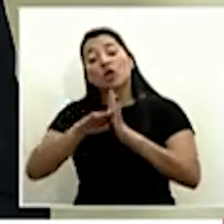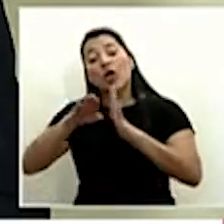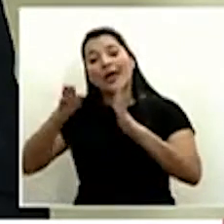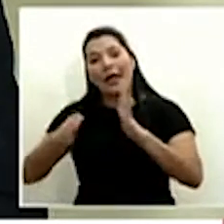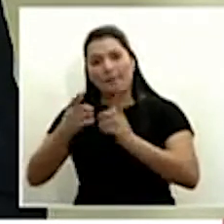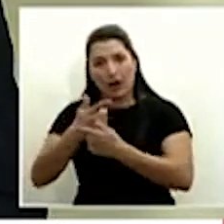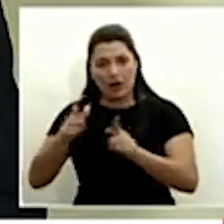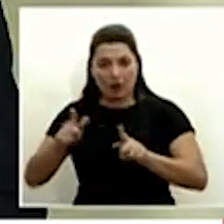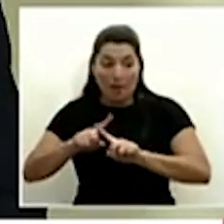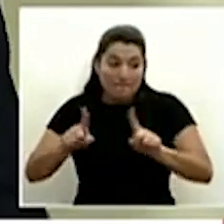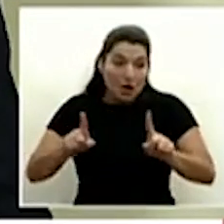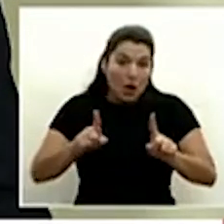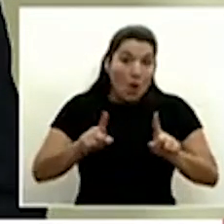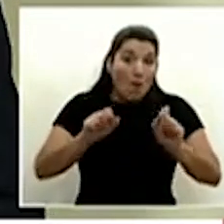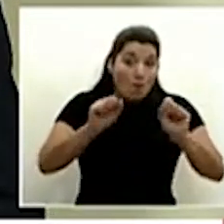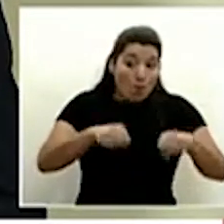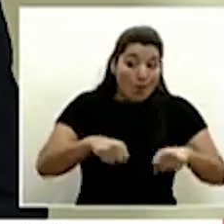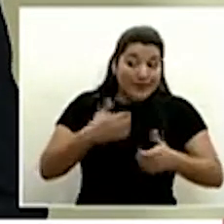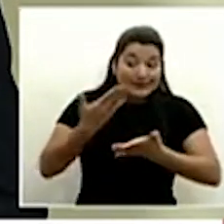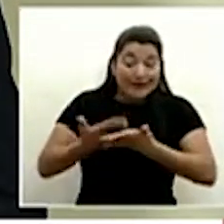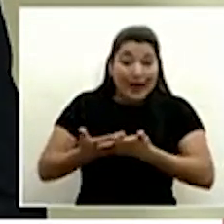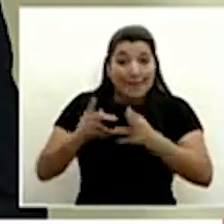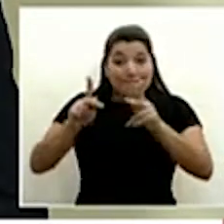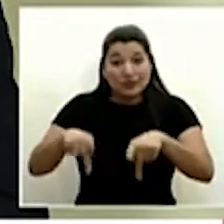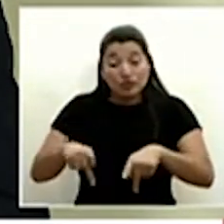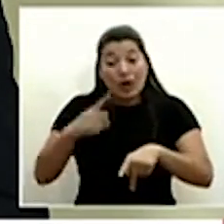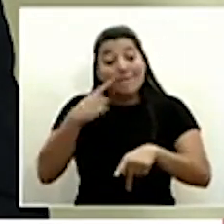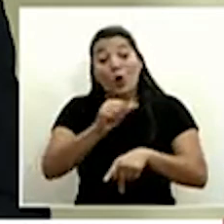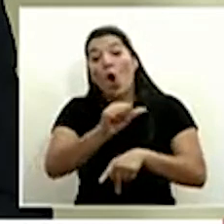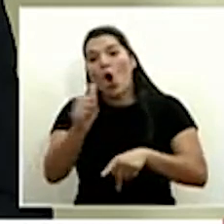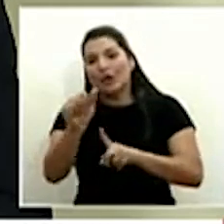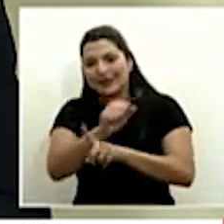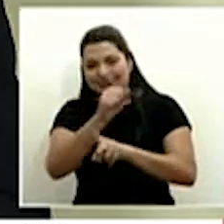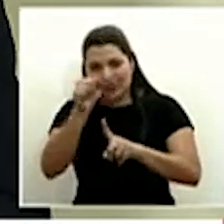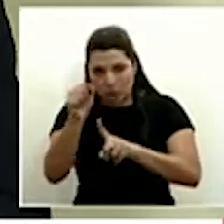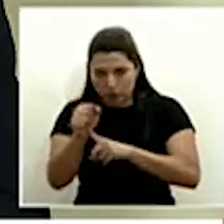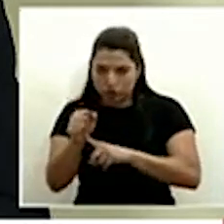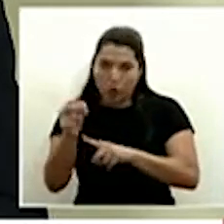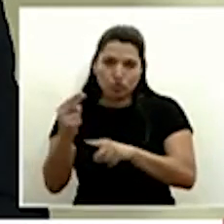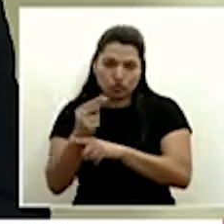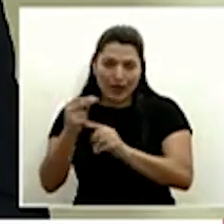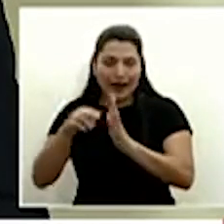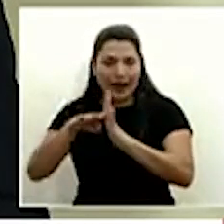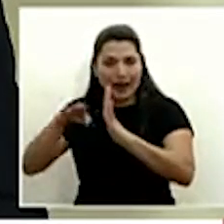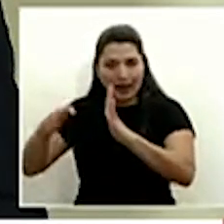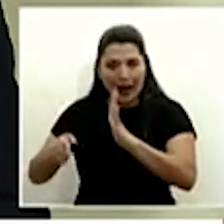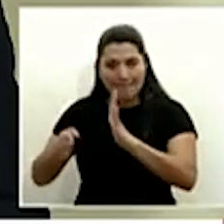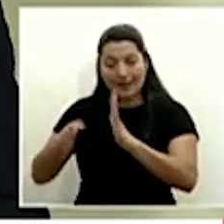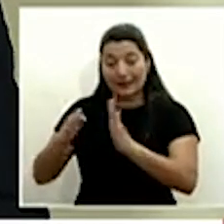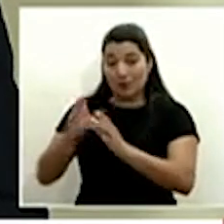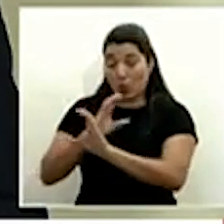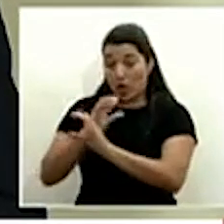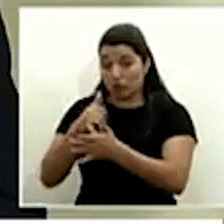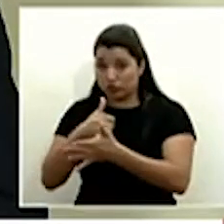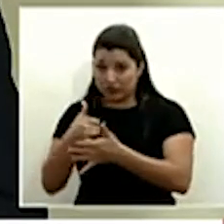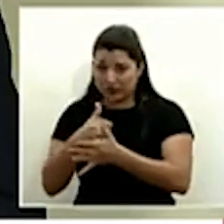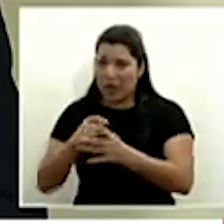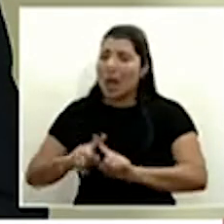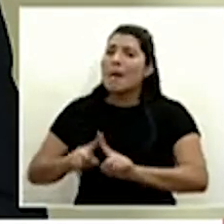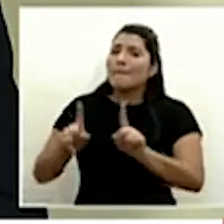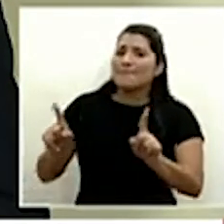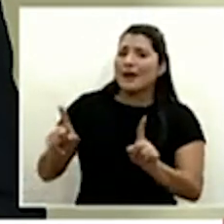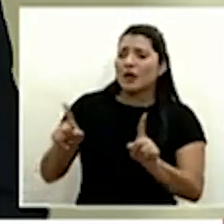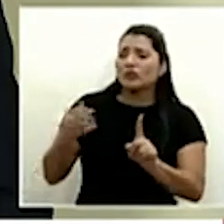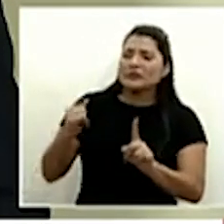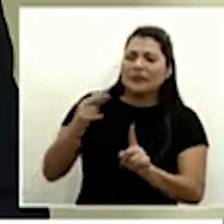que lo amerita pues no es que tampoco podemos decirle que no va ingresar a UCI lo que sí es cierto es que posiblemente manejemos entre un 40 y un 50% de